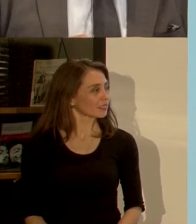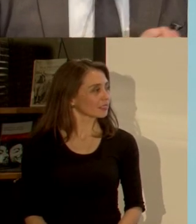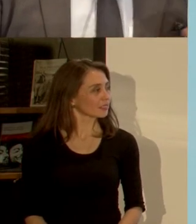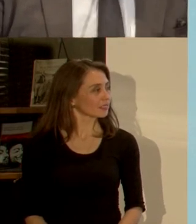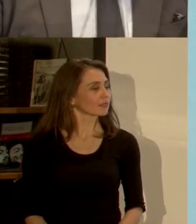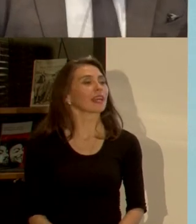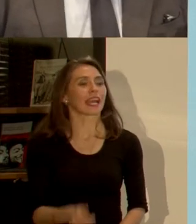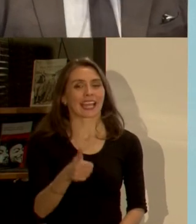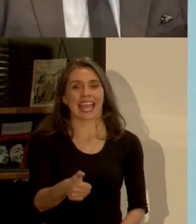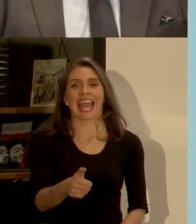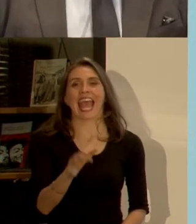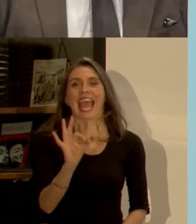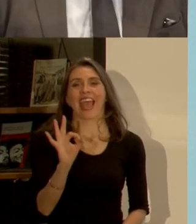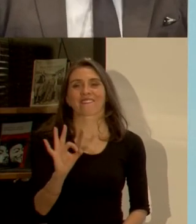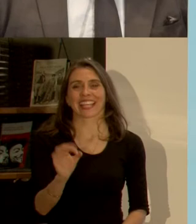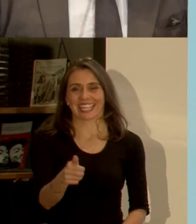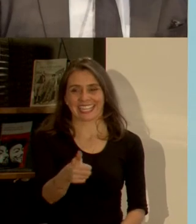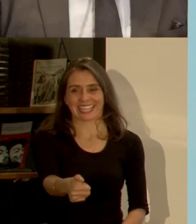ahí ahí está